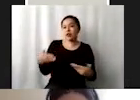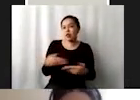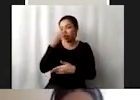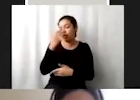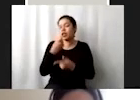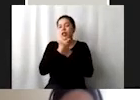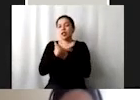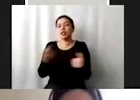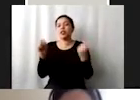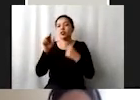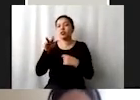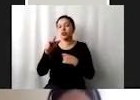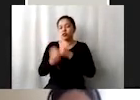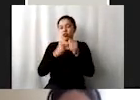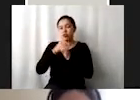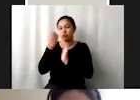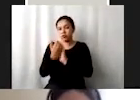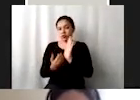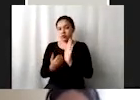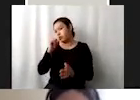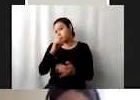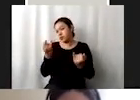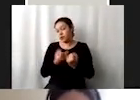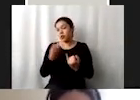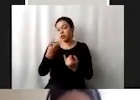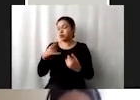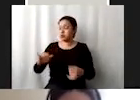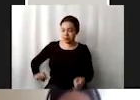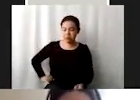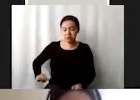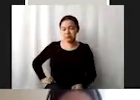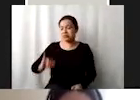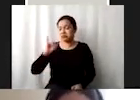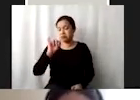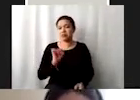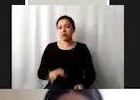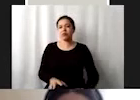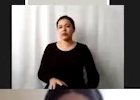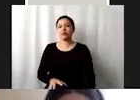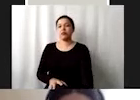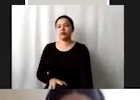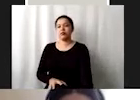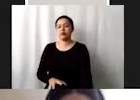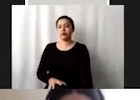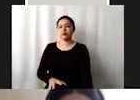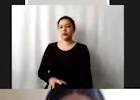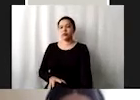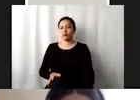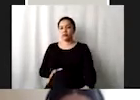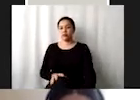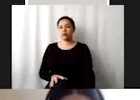esto también es interesante. Perdón, están poniendo una